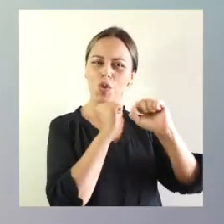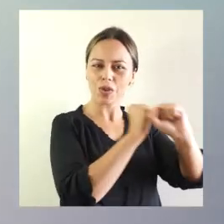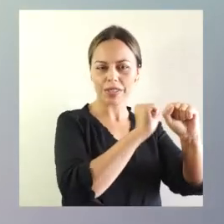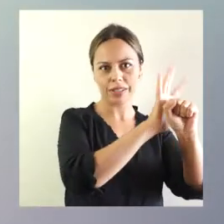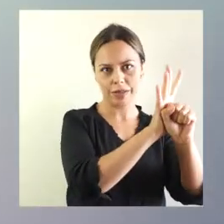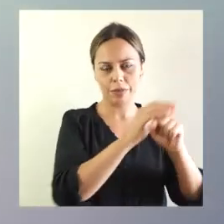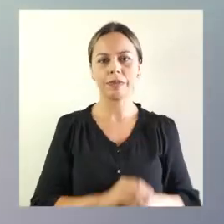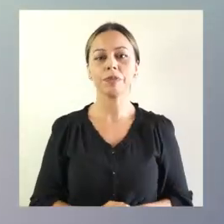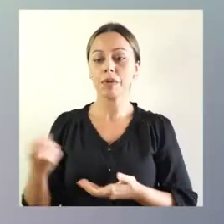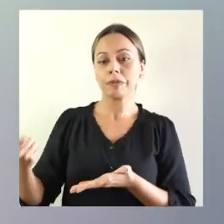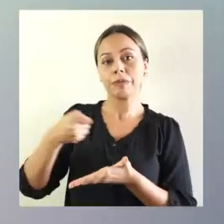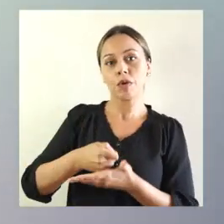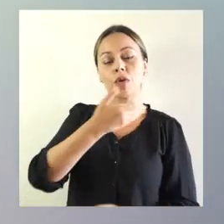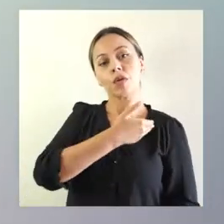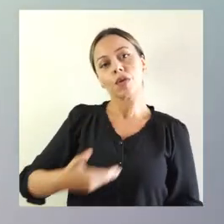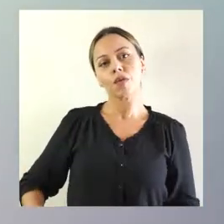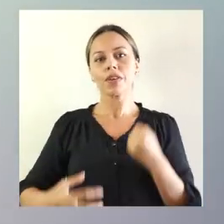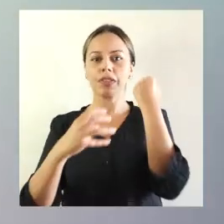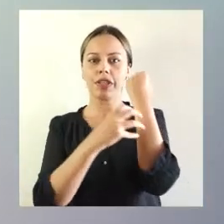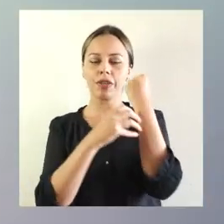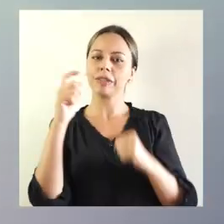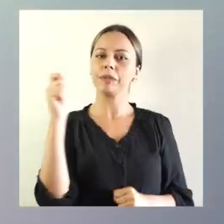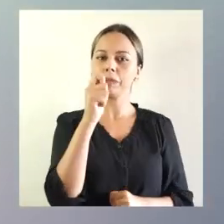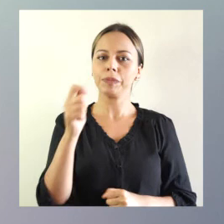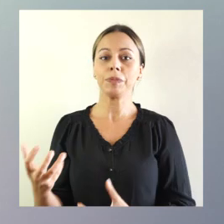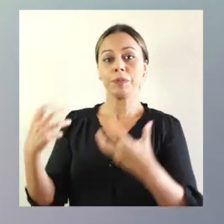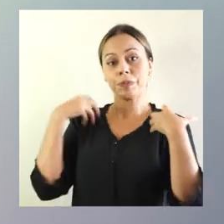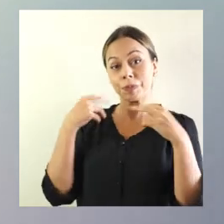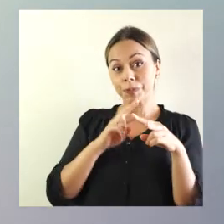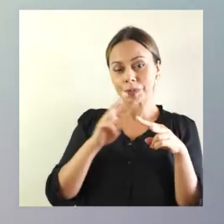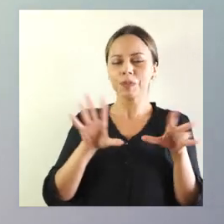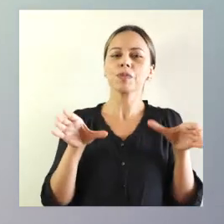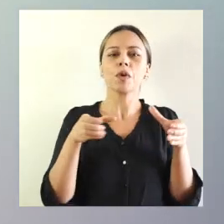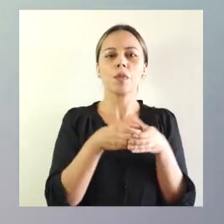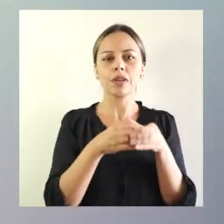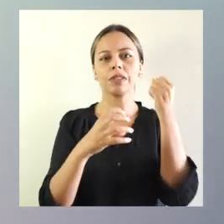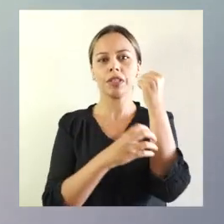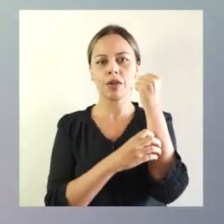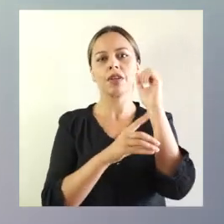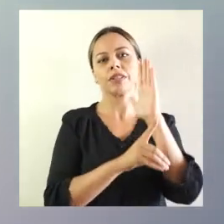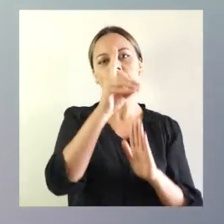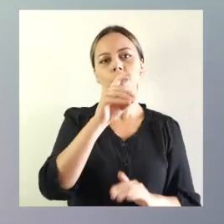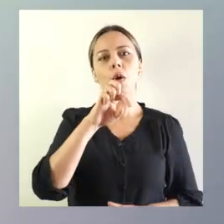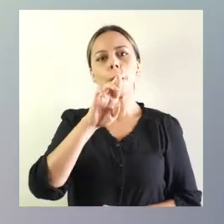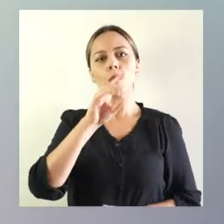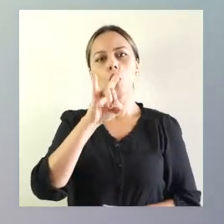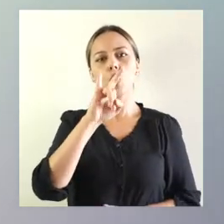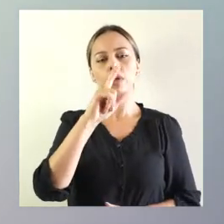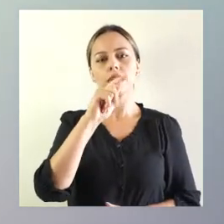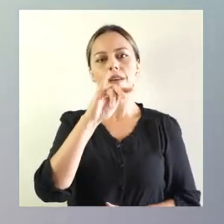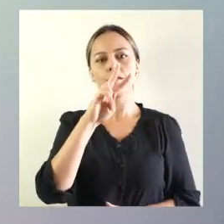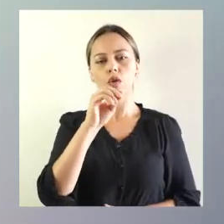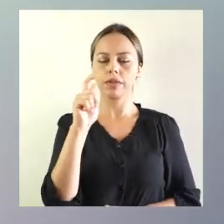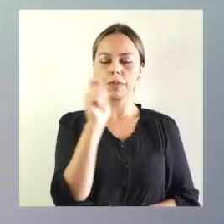contra la pandemia. Financia, Gobierno Regional de Tarapacá. Ejecuta, Corporación Regional de Desarrollo Productivo